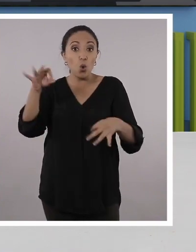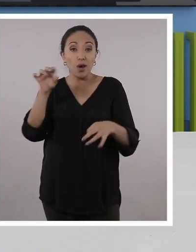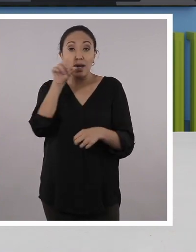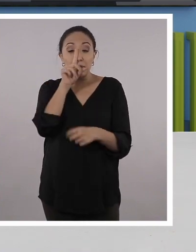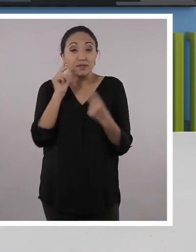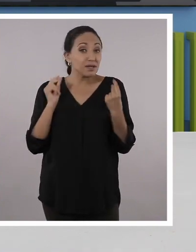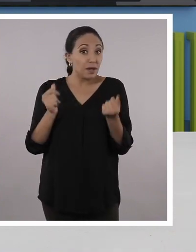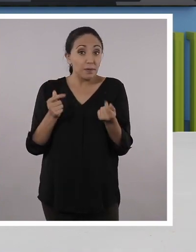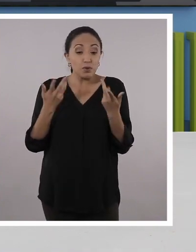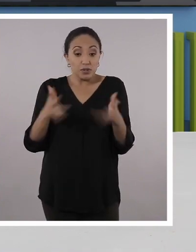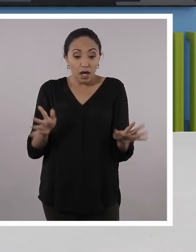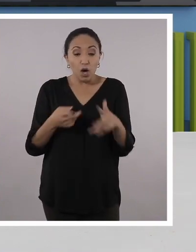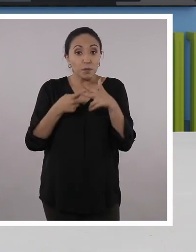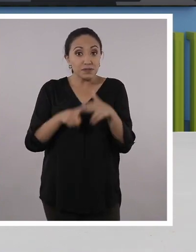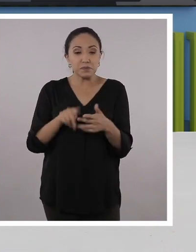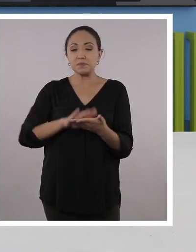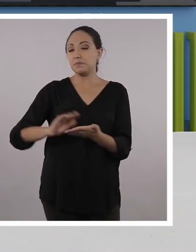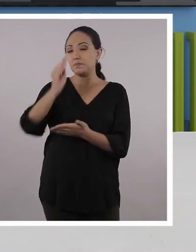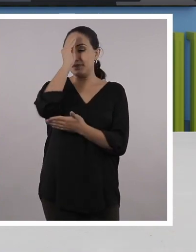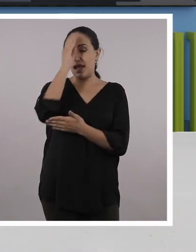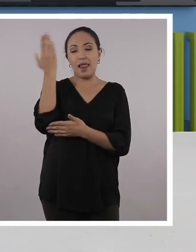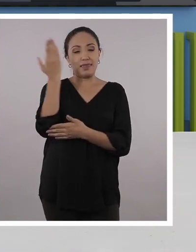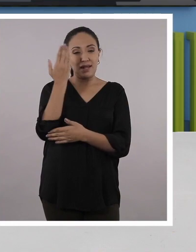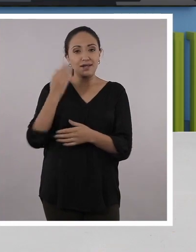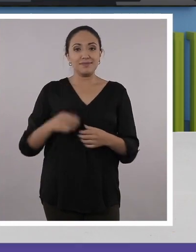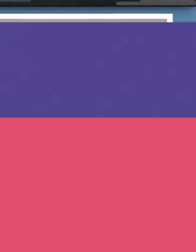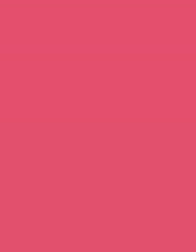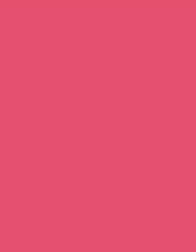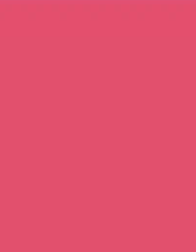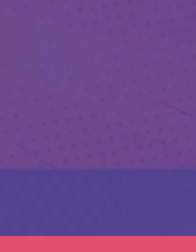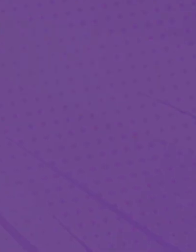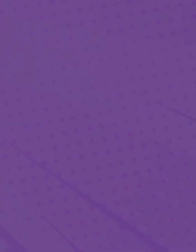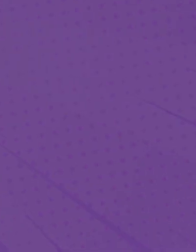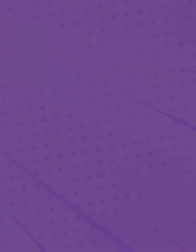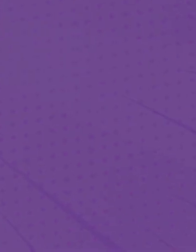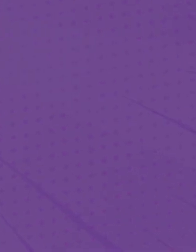y lápiz a la mano que en este momento empieza... Aprender la tele.